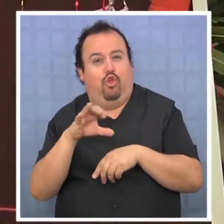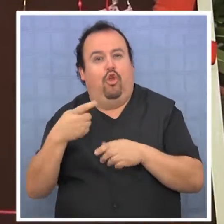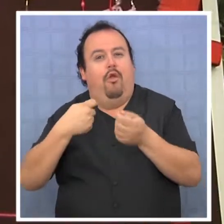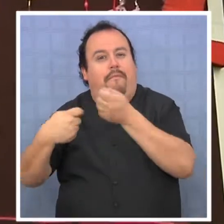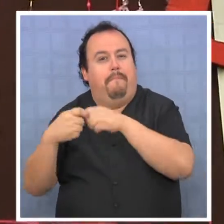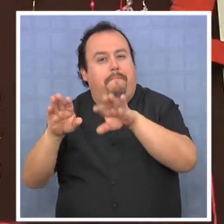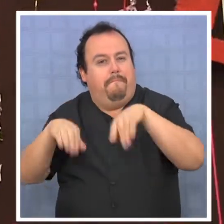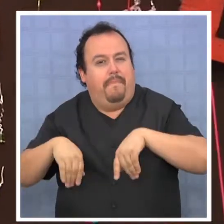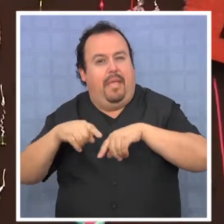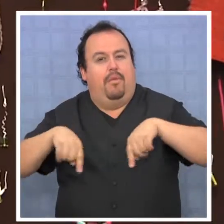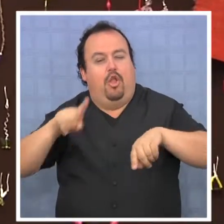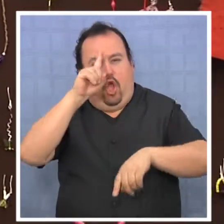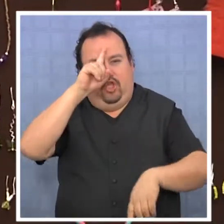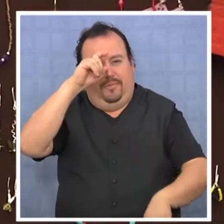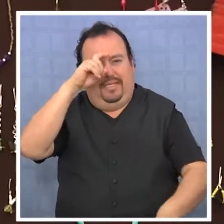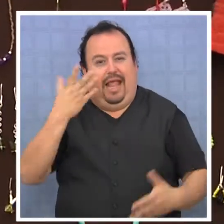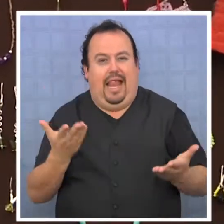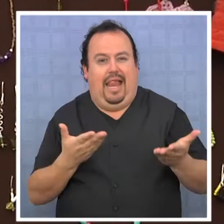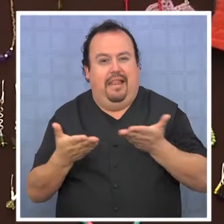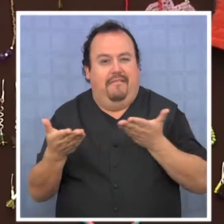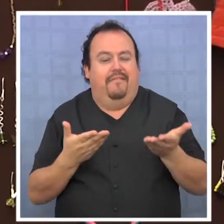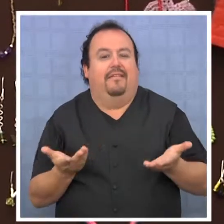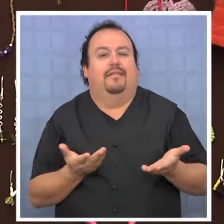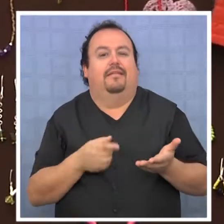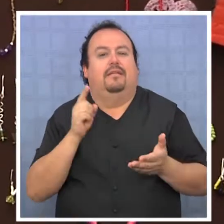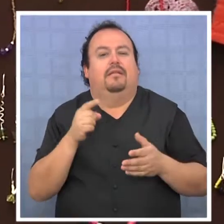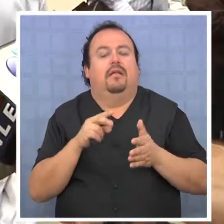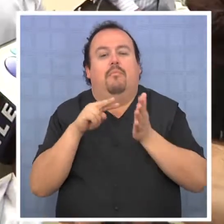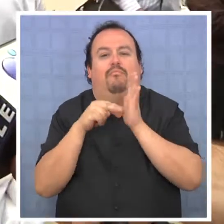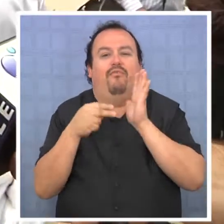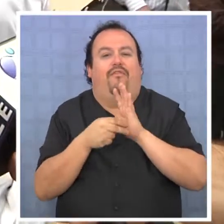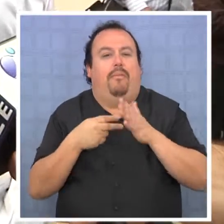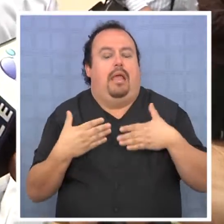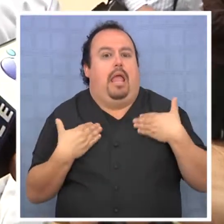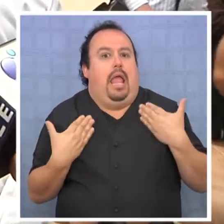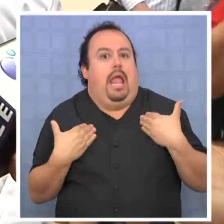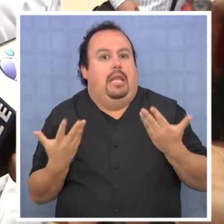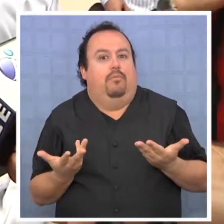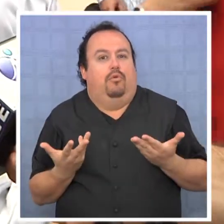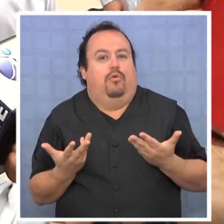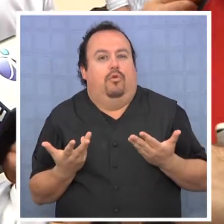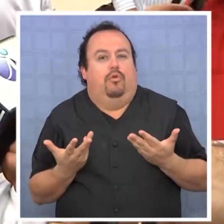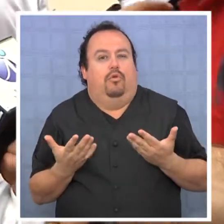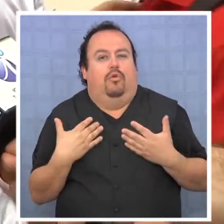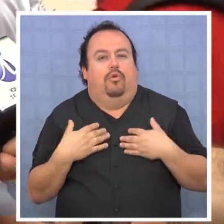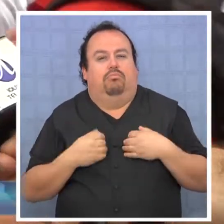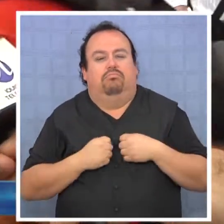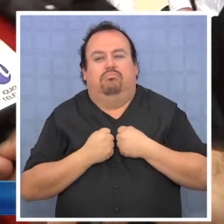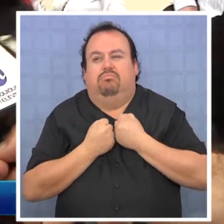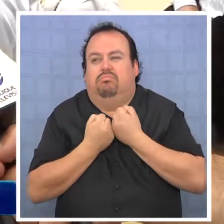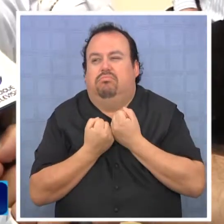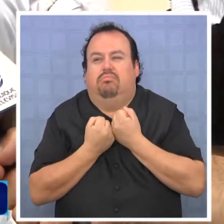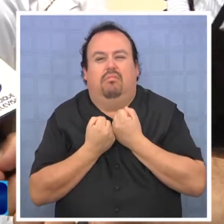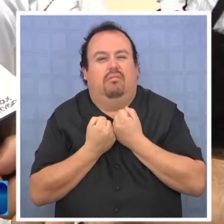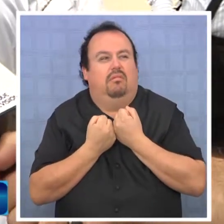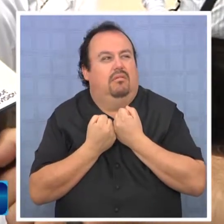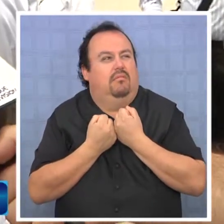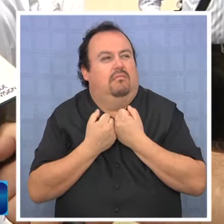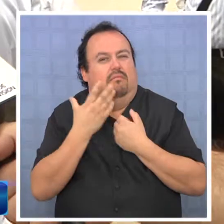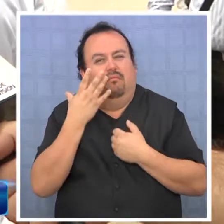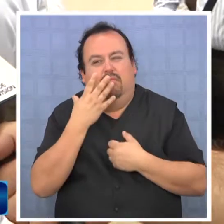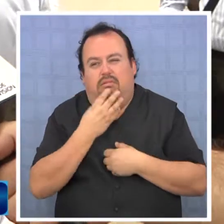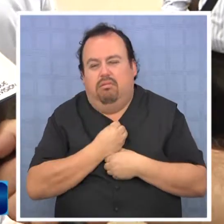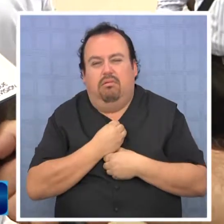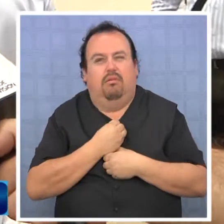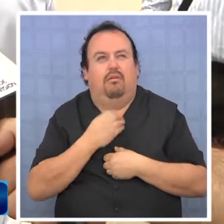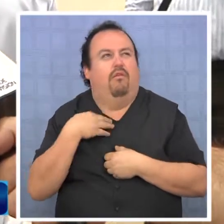vendidos en las mismas dependencias del hospital. Los problemas del ánimo, las personas que empiezan a tener baja en su energía vital, que